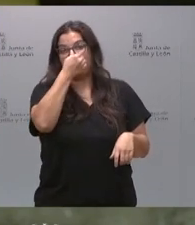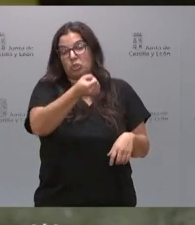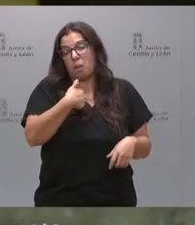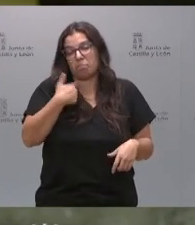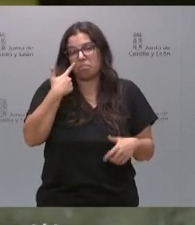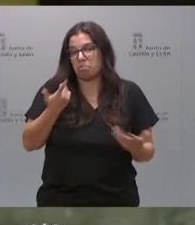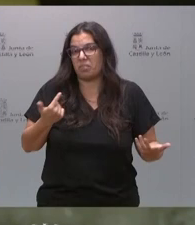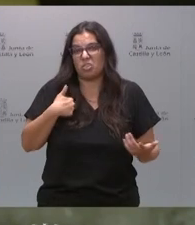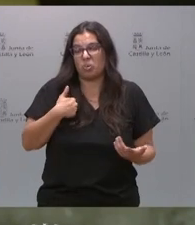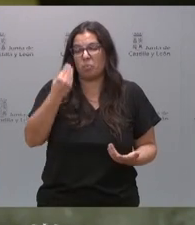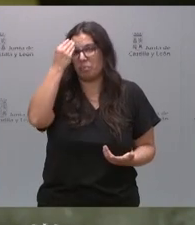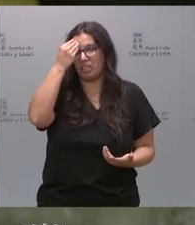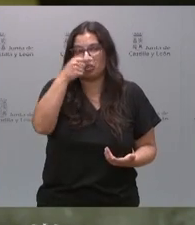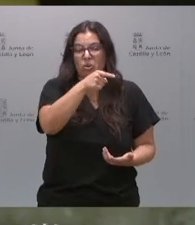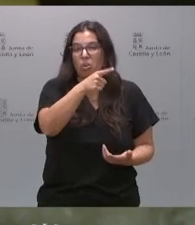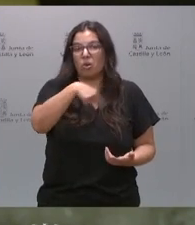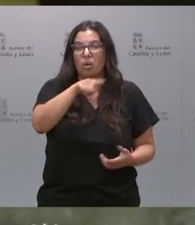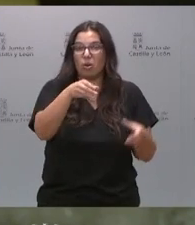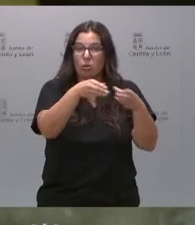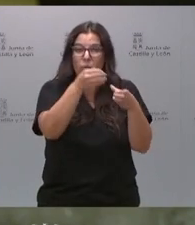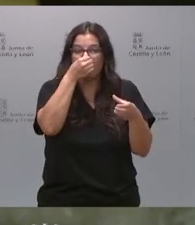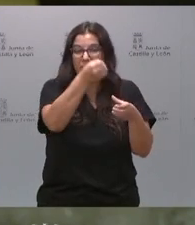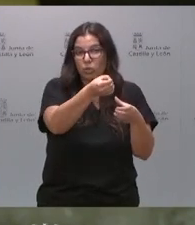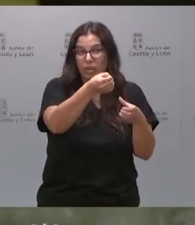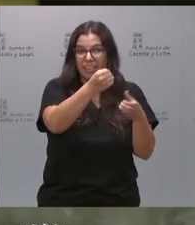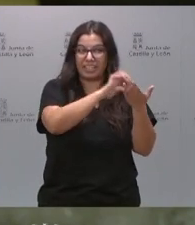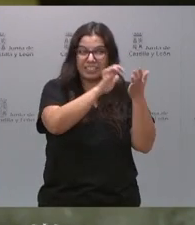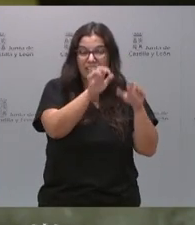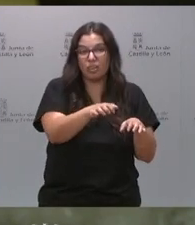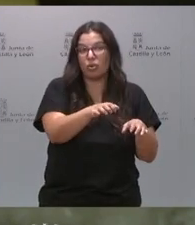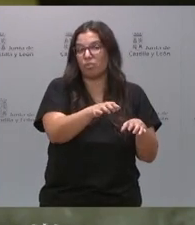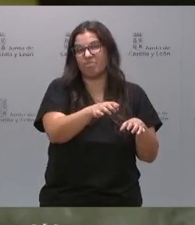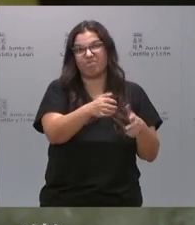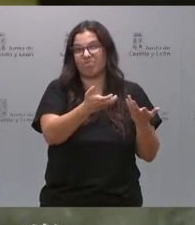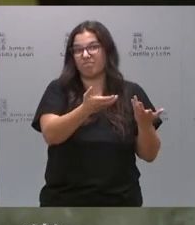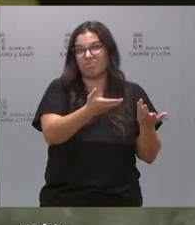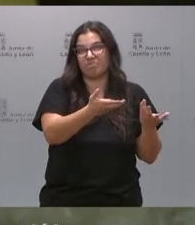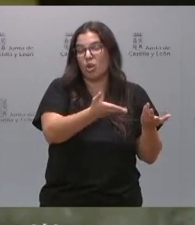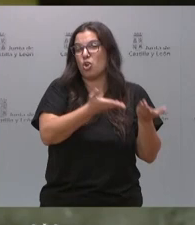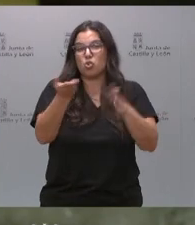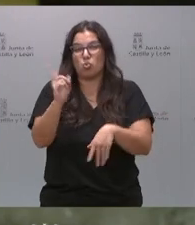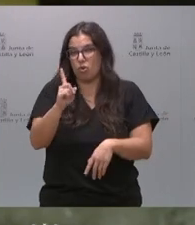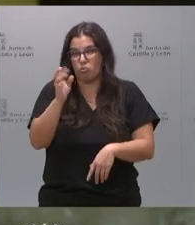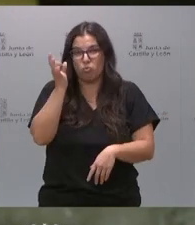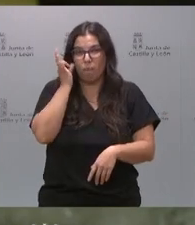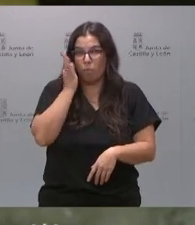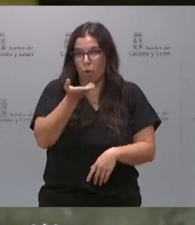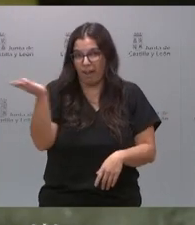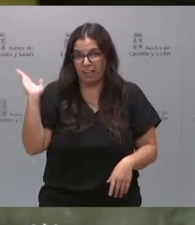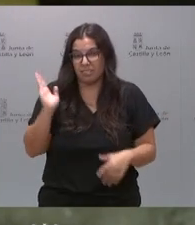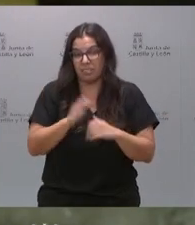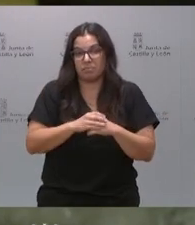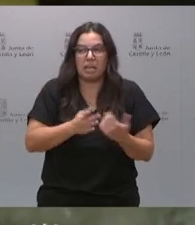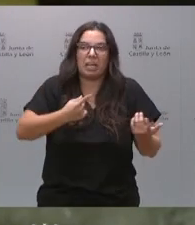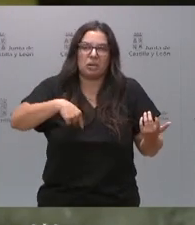yo creo que flaco favor le hace el Partido Socialista de Castilla y León a las mujeres y, desde luego,